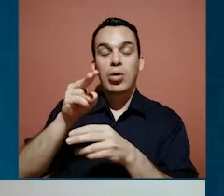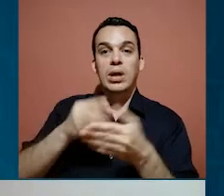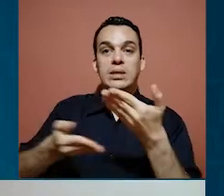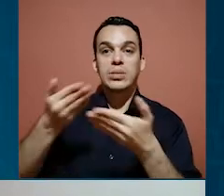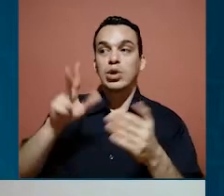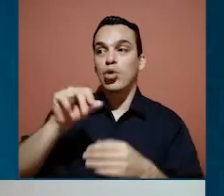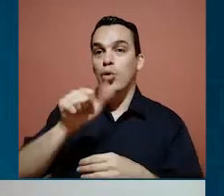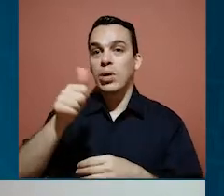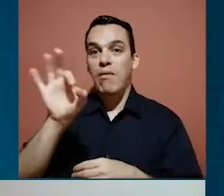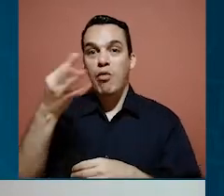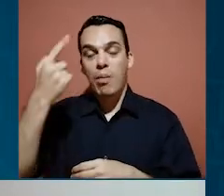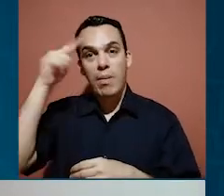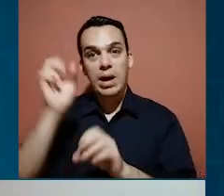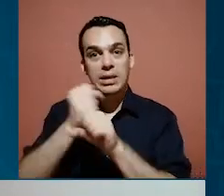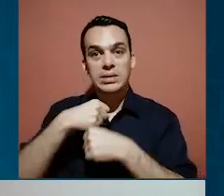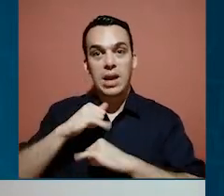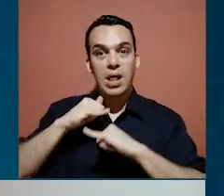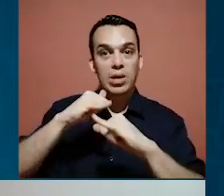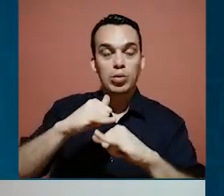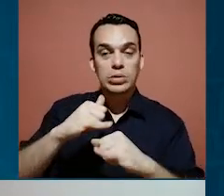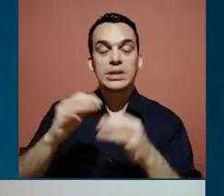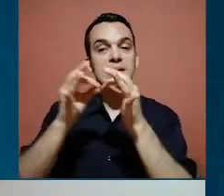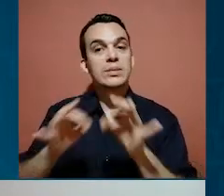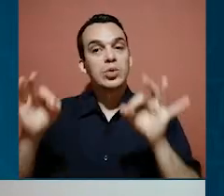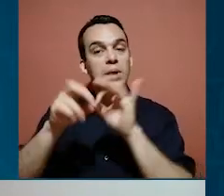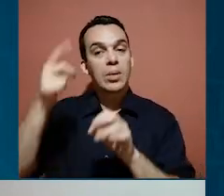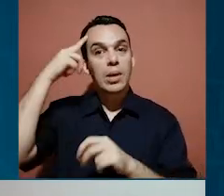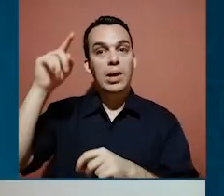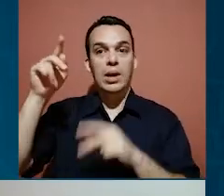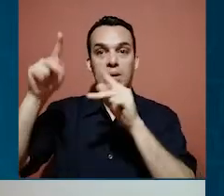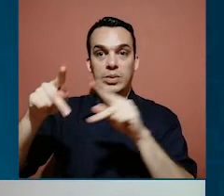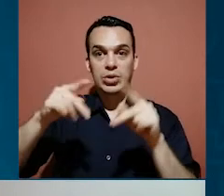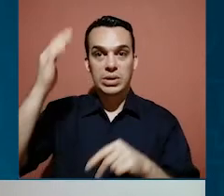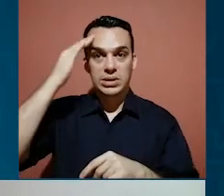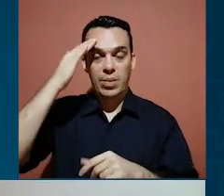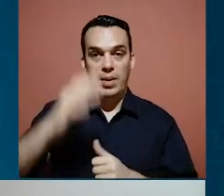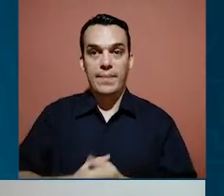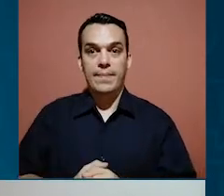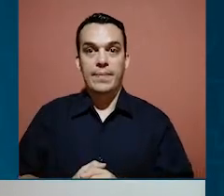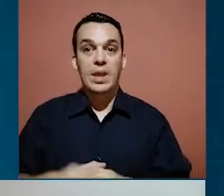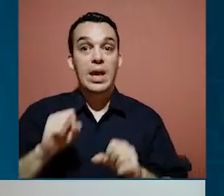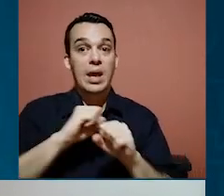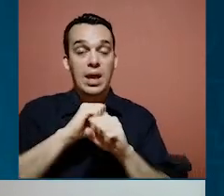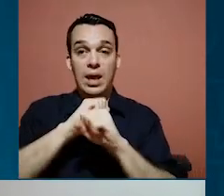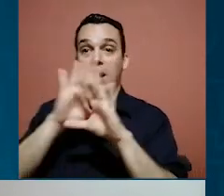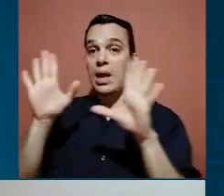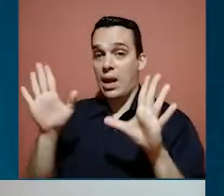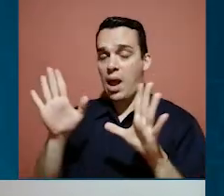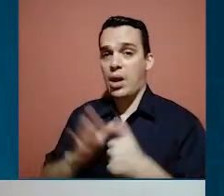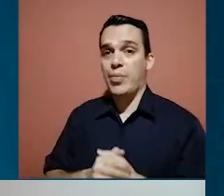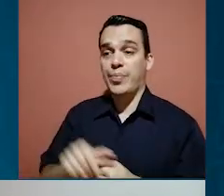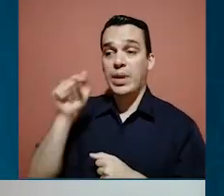y no otros medios para hacer estas denuncias acerca de los servicios. Esa importancia para que la gente la tenga muy clara. Claro, la